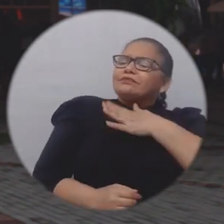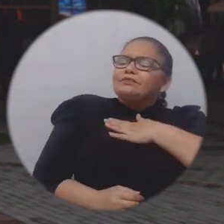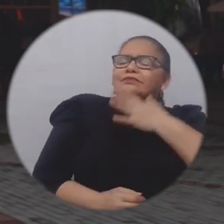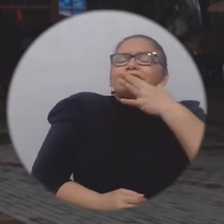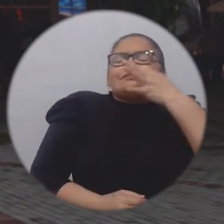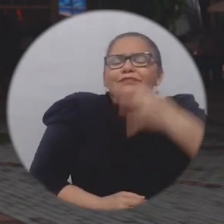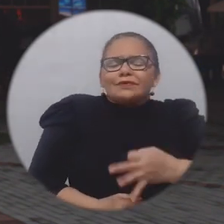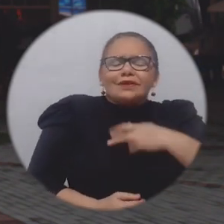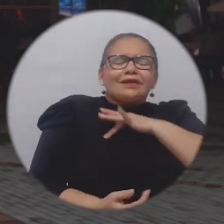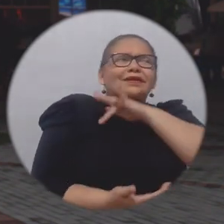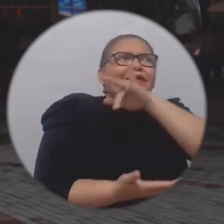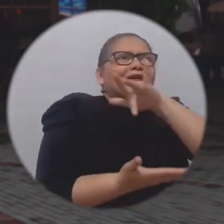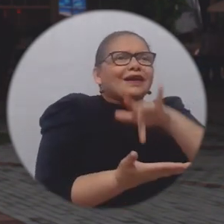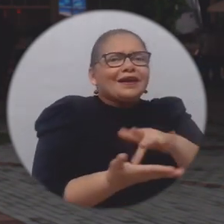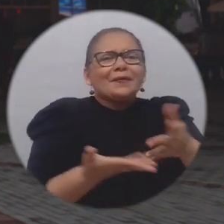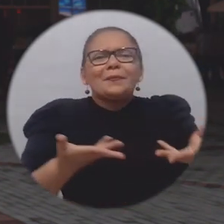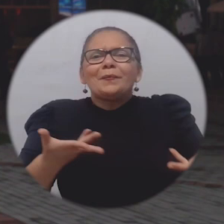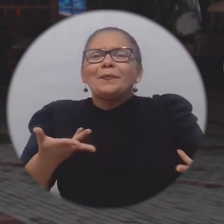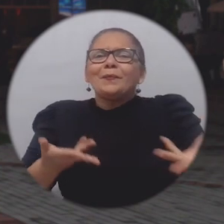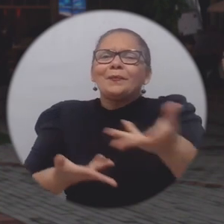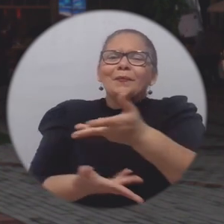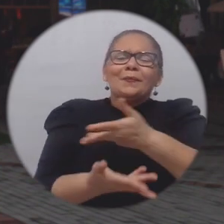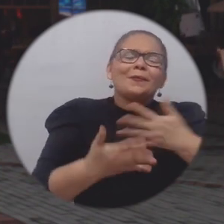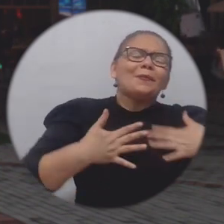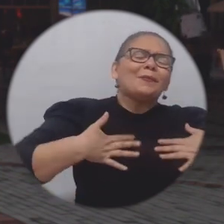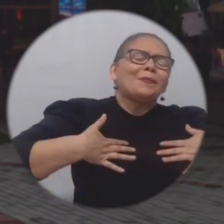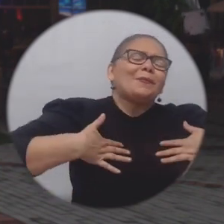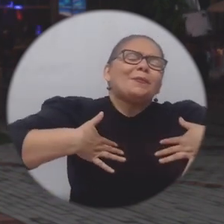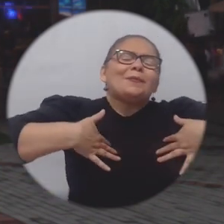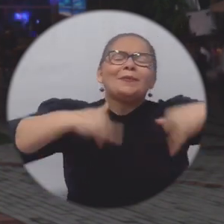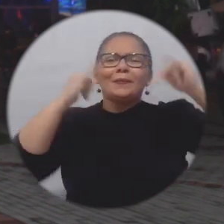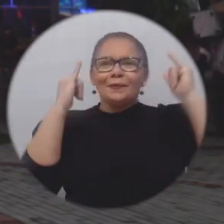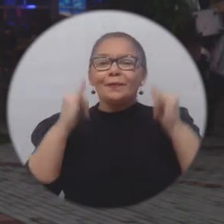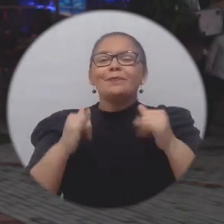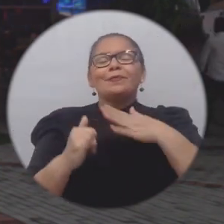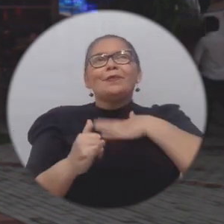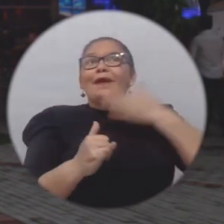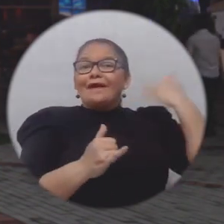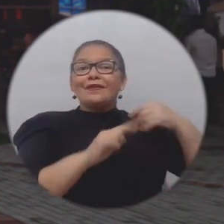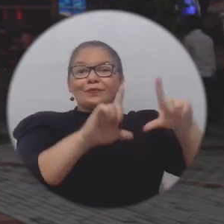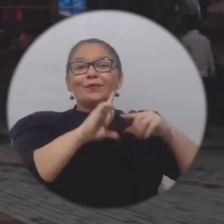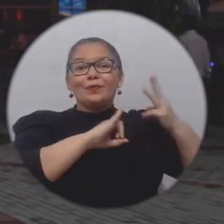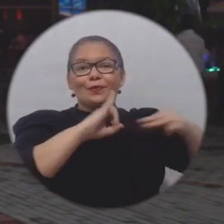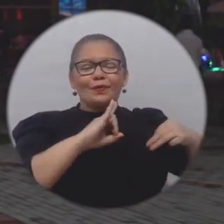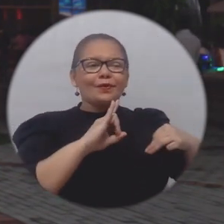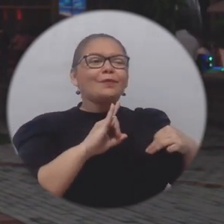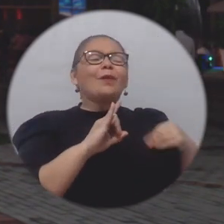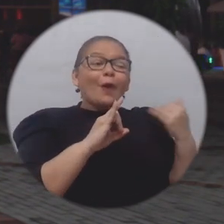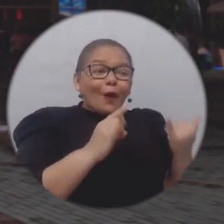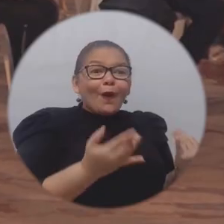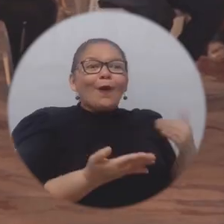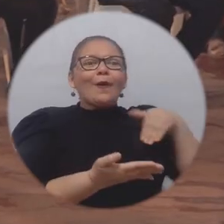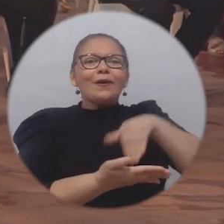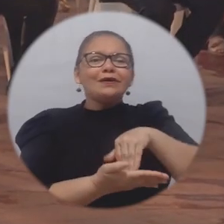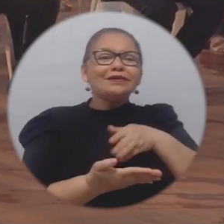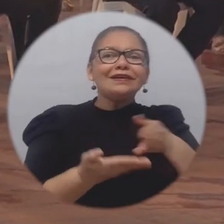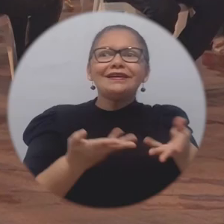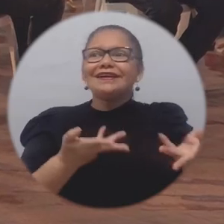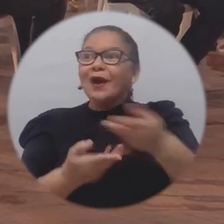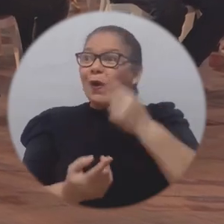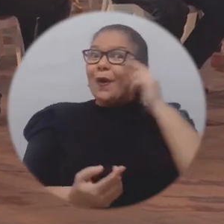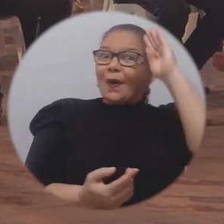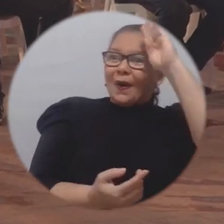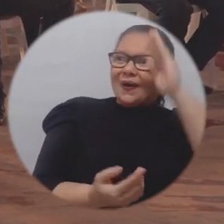por esta oportunidad de volvernos a encontrar. De verdad que es una gran satisfacción para nosotros los egresados volver al campus, volver a